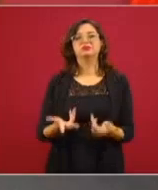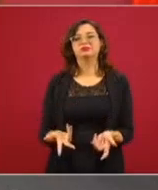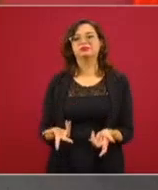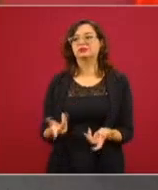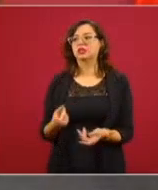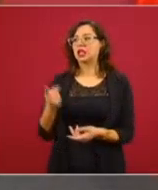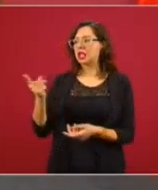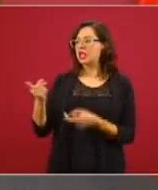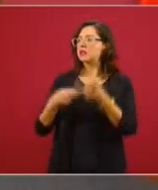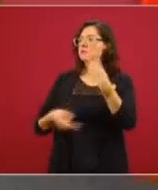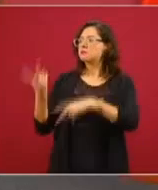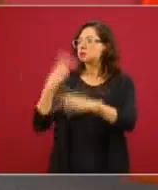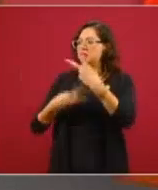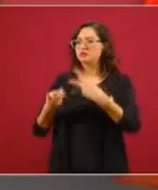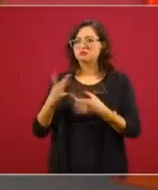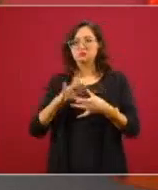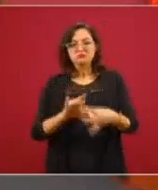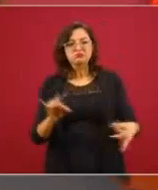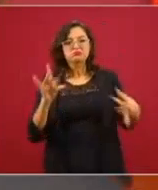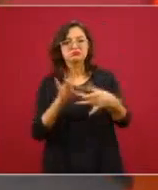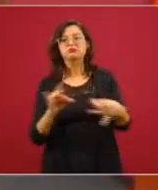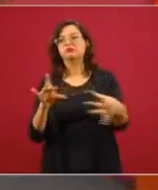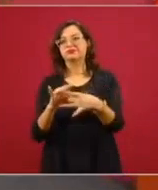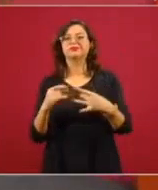ayudar en este caso.